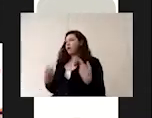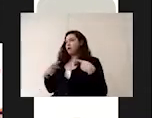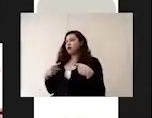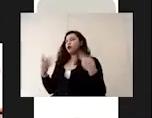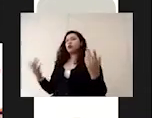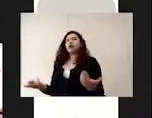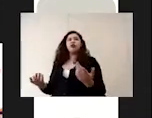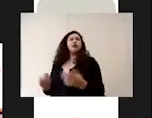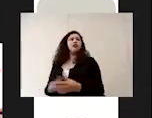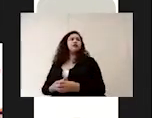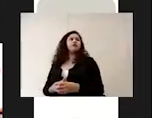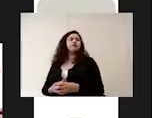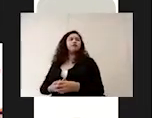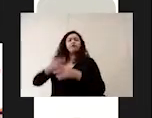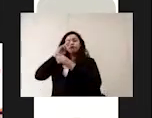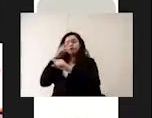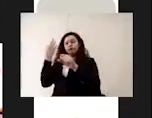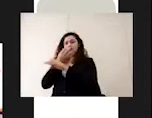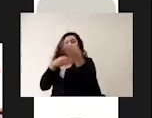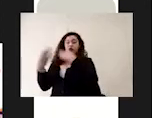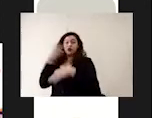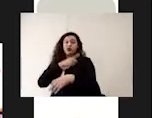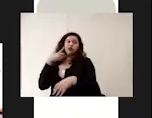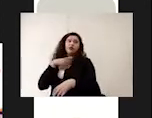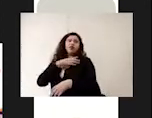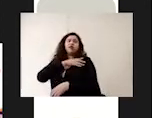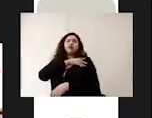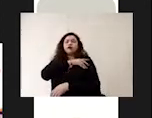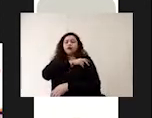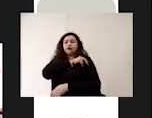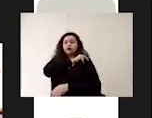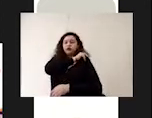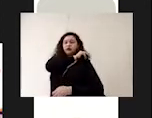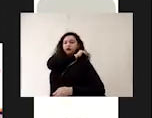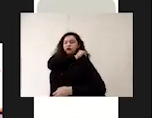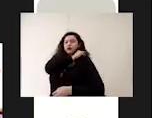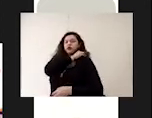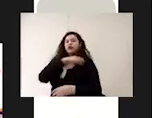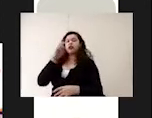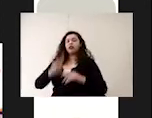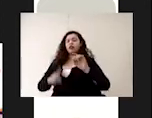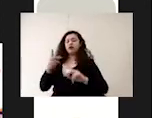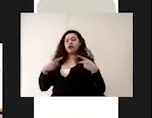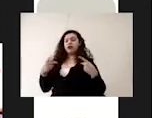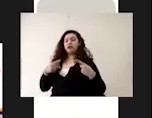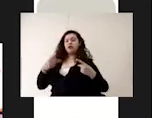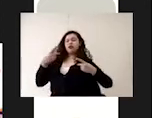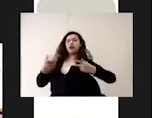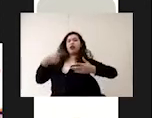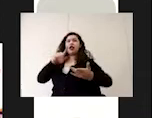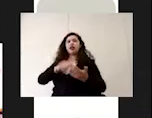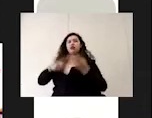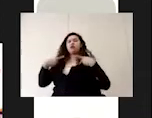es responsabilidad de todos y depende mucho del rol que tenga cada persona dentro del plantel